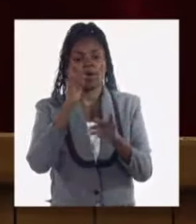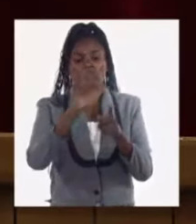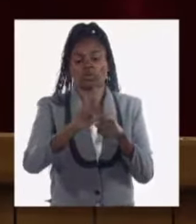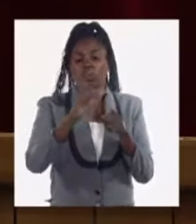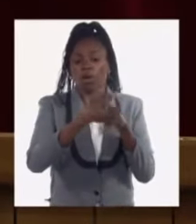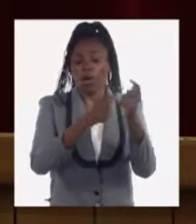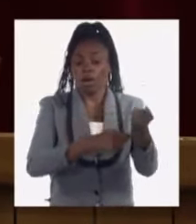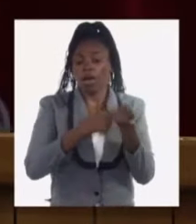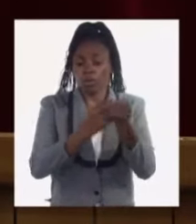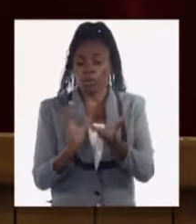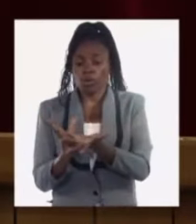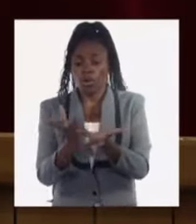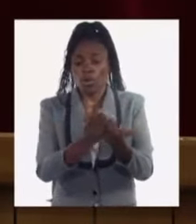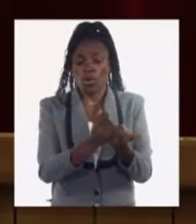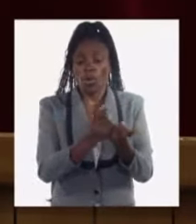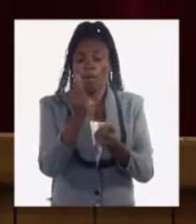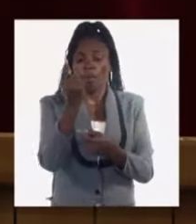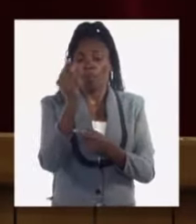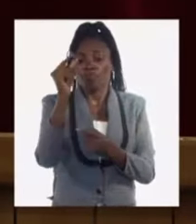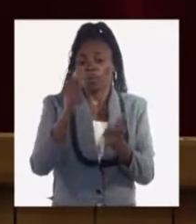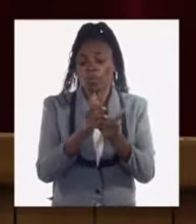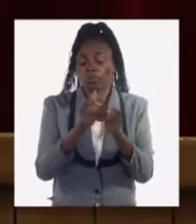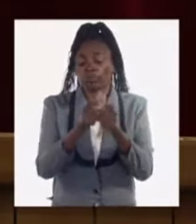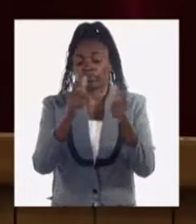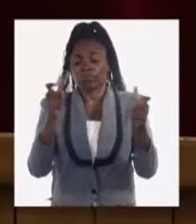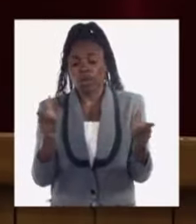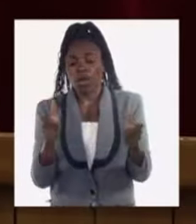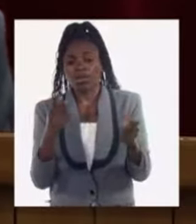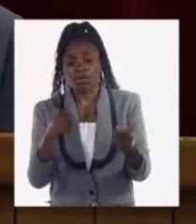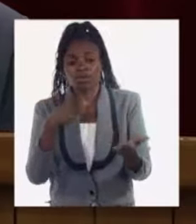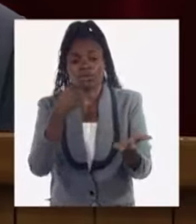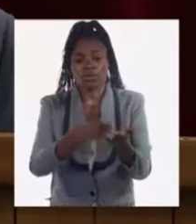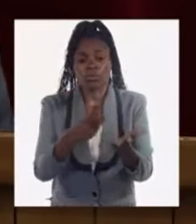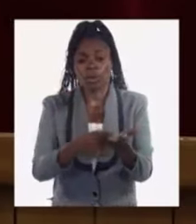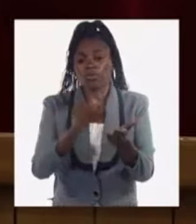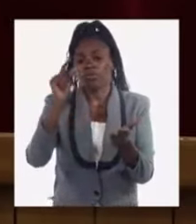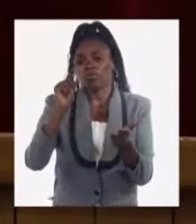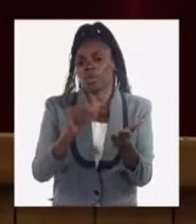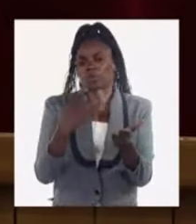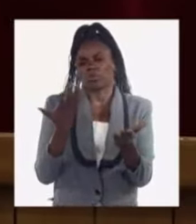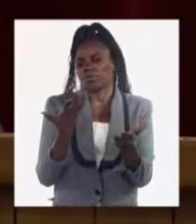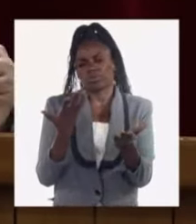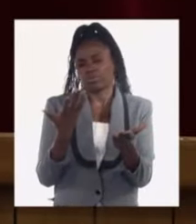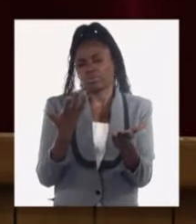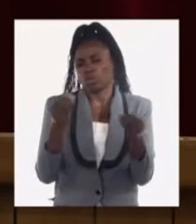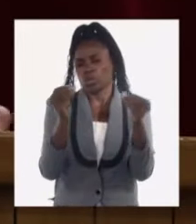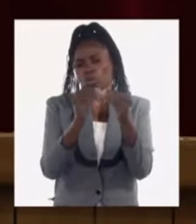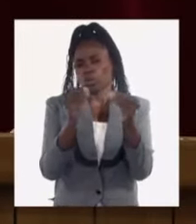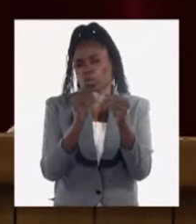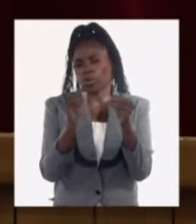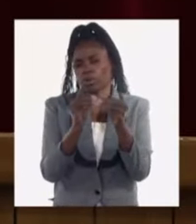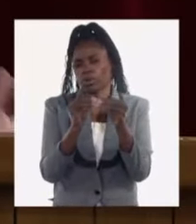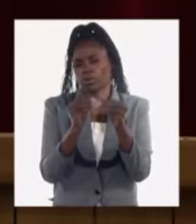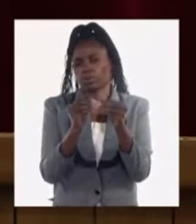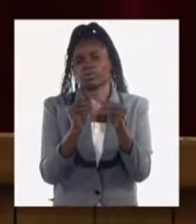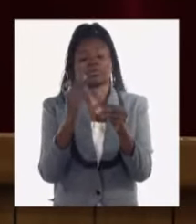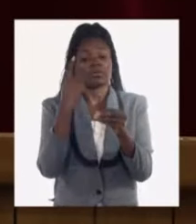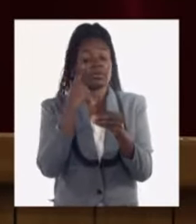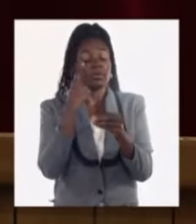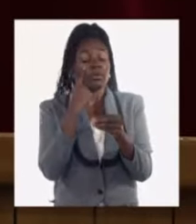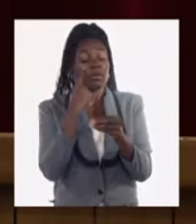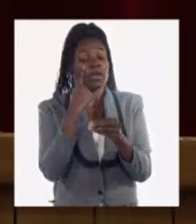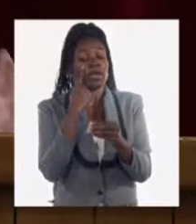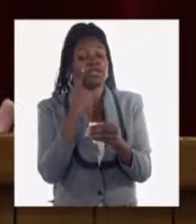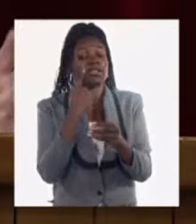el precio de lo que produce o el costo de lo que produce, entonces, incorpora todos esos incrementos de costo. Si a eso le suma déficit de oferta, entonces